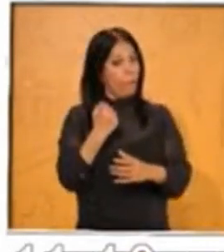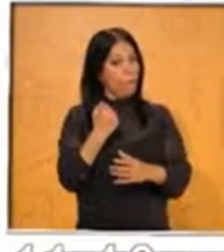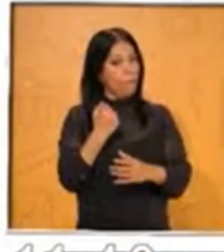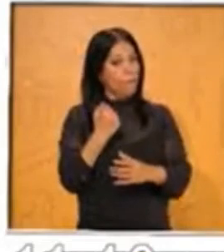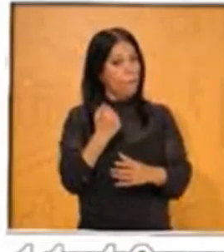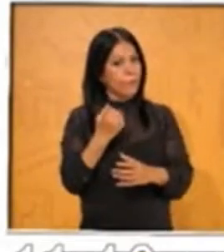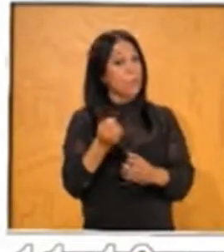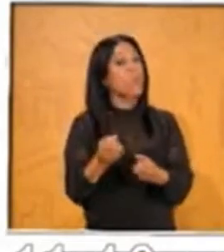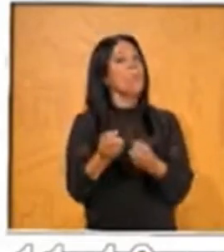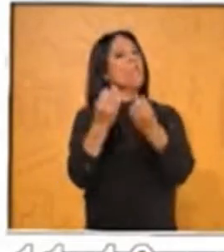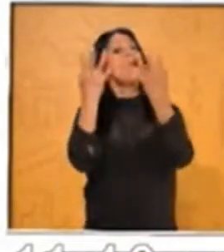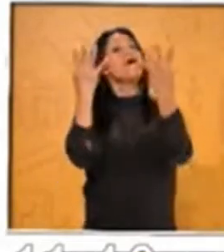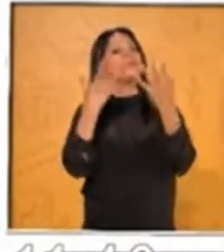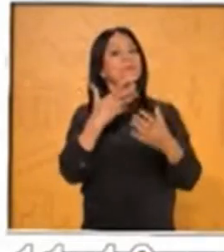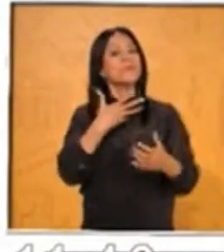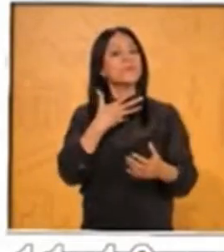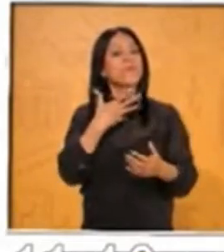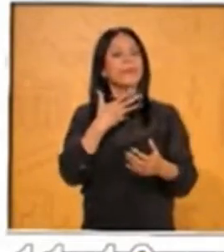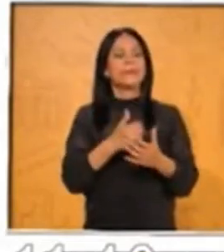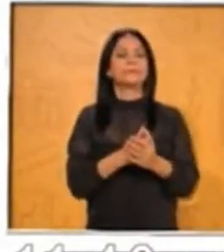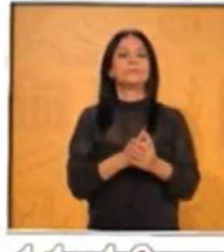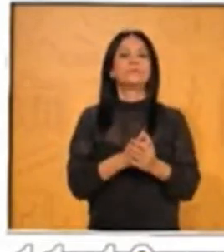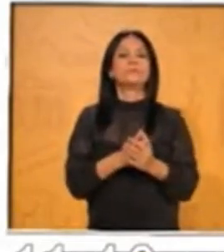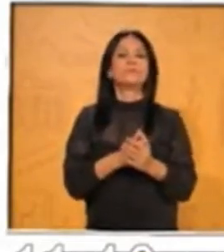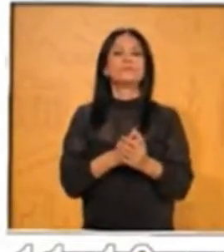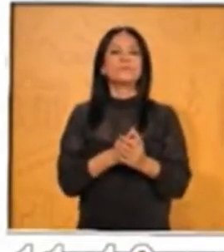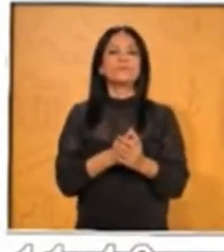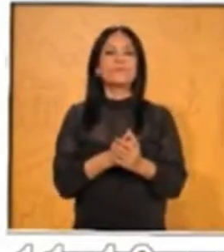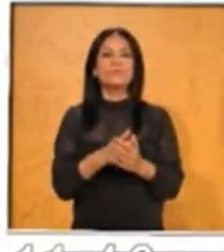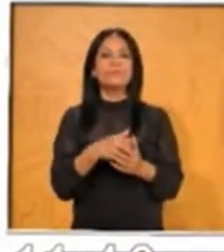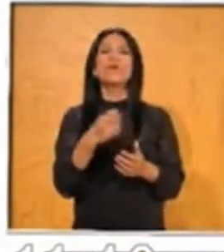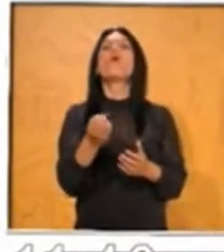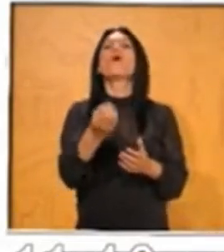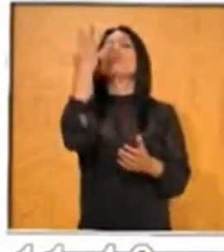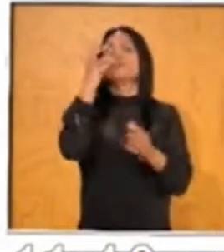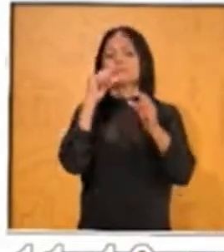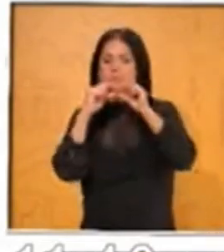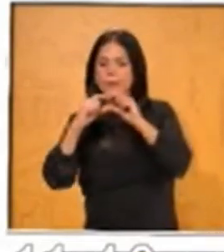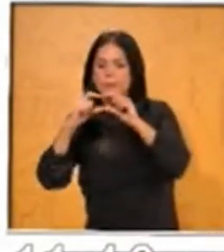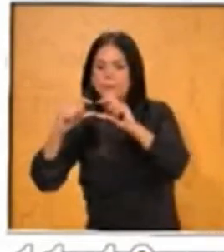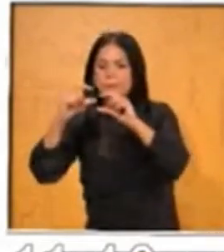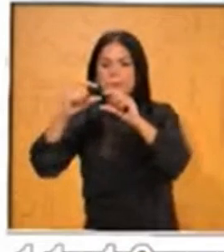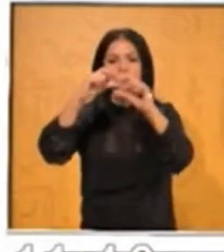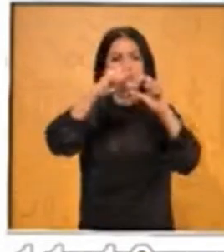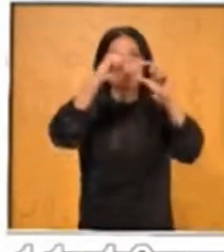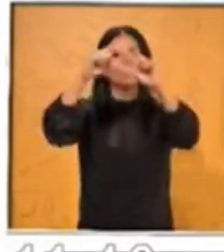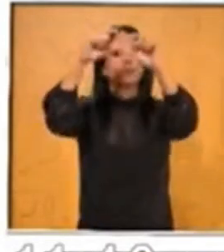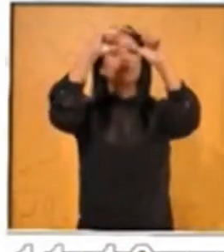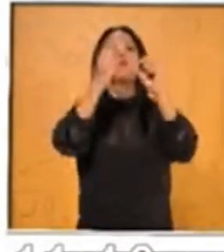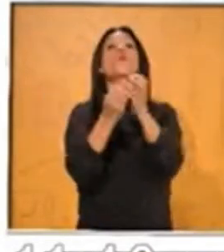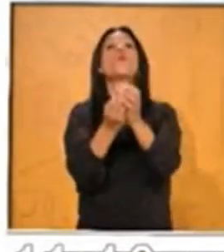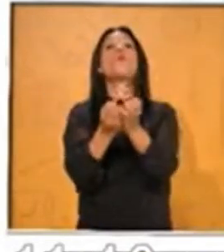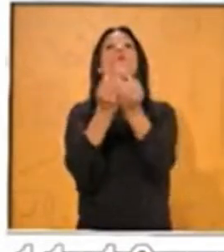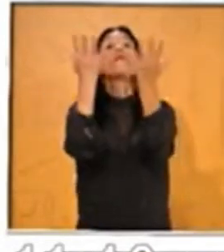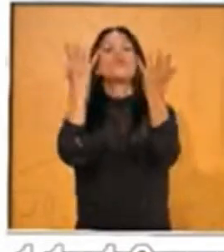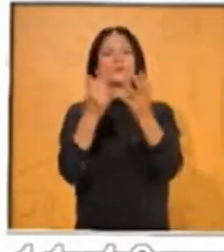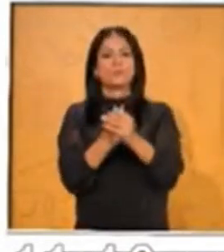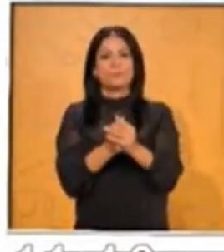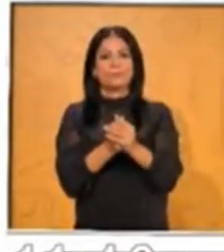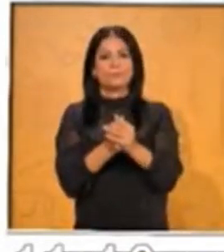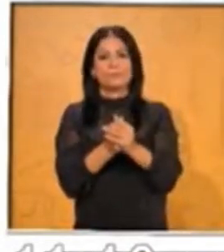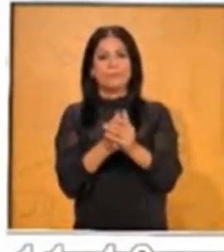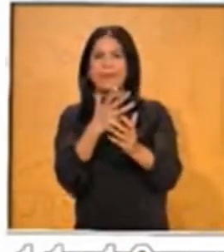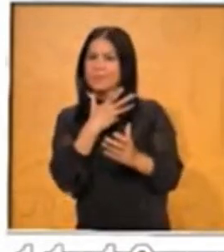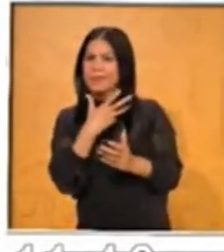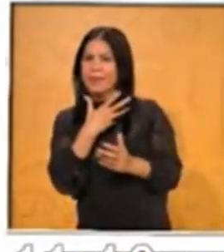Y nuestro estado de Nuevo León tiene ¿cuántos municipios? ¡Ey! Muy bien. Ahí